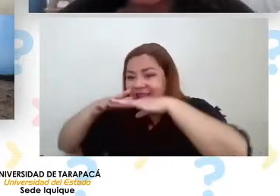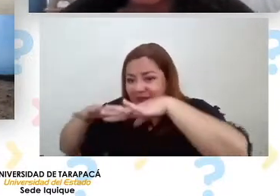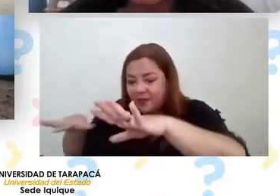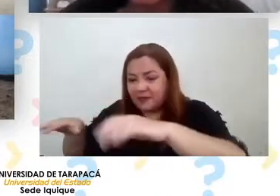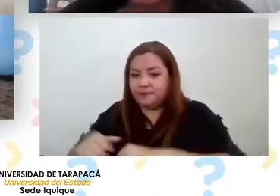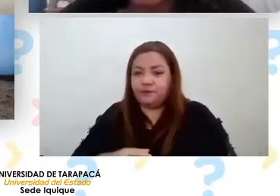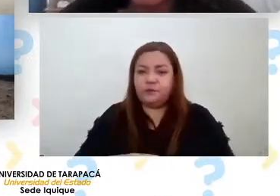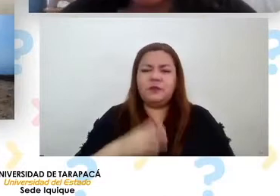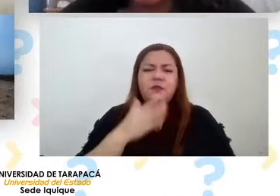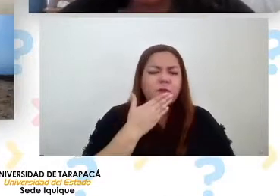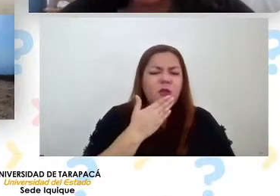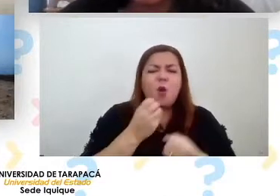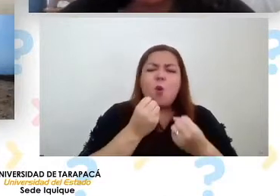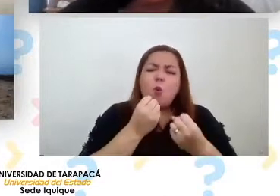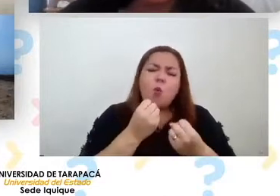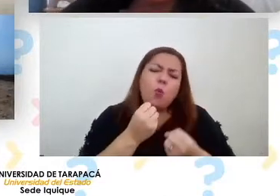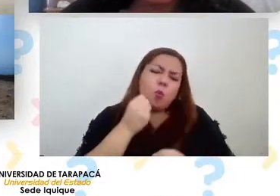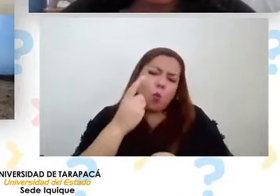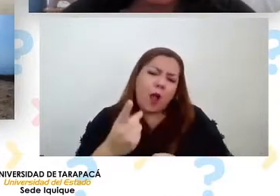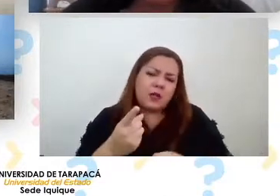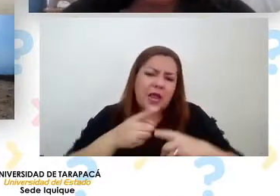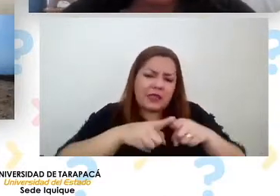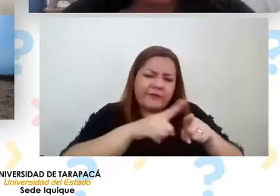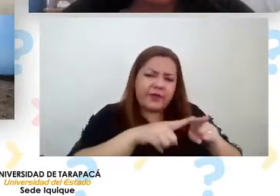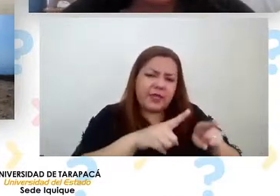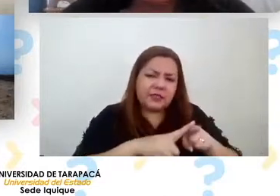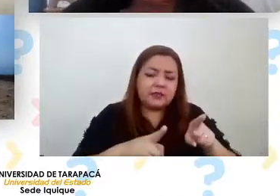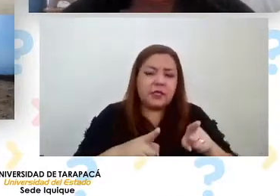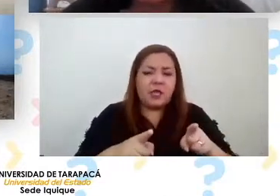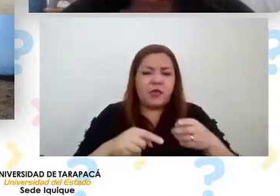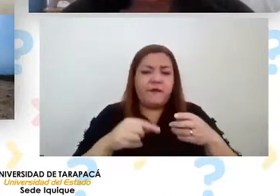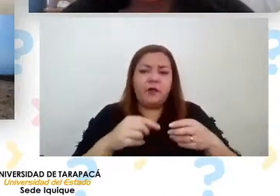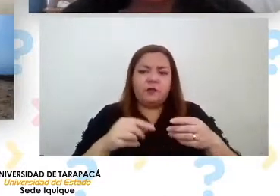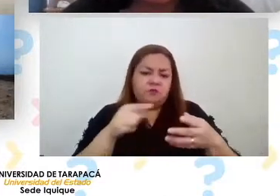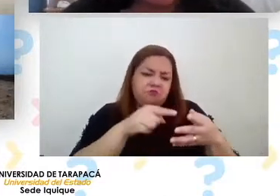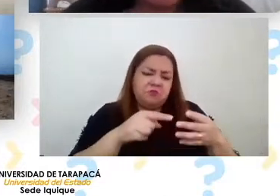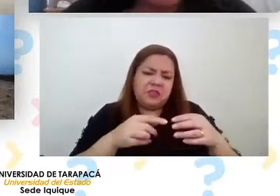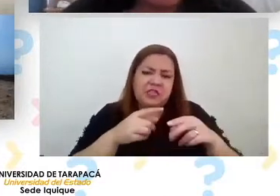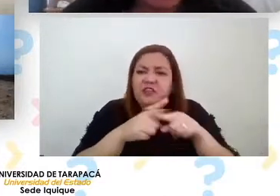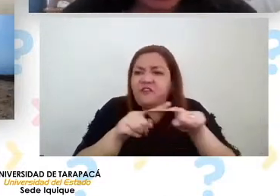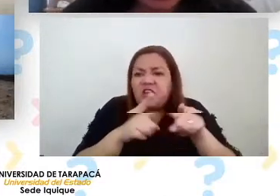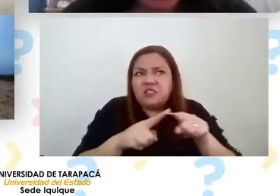como vegetal porque como tenemos agüita podemos tener animalitos